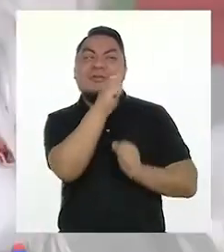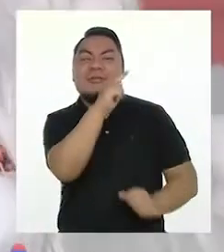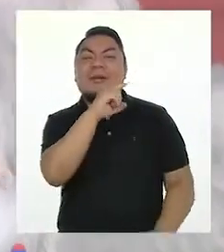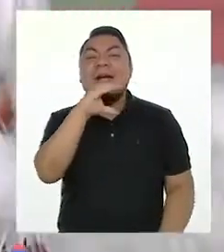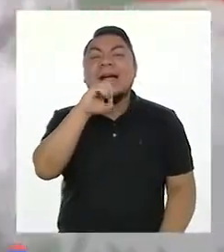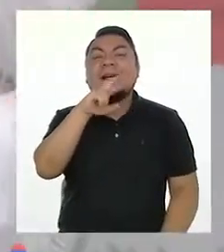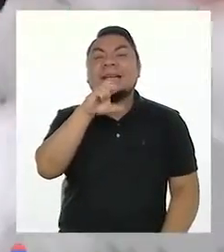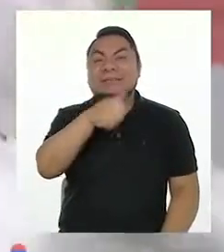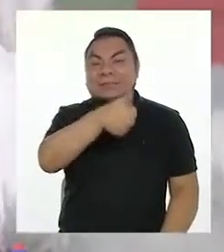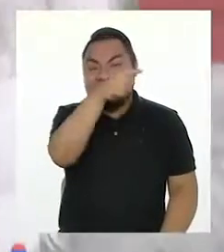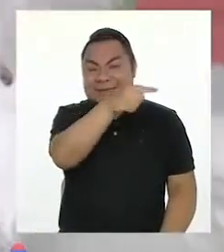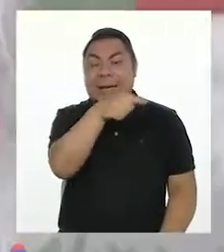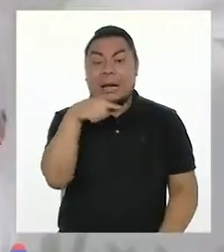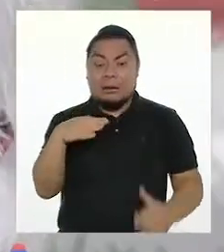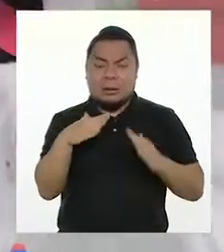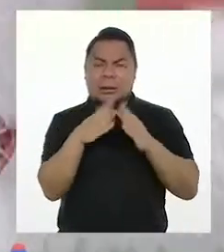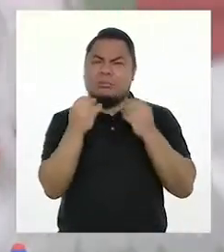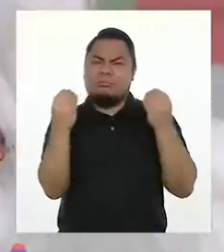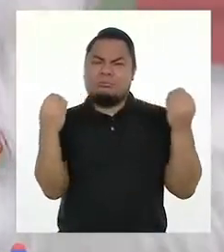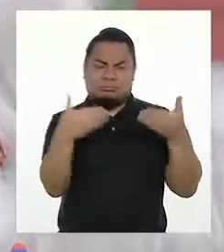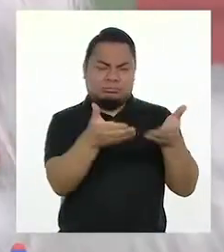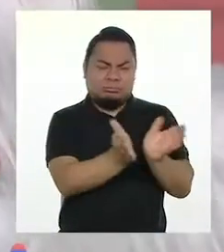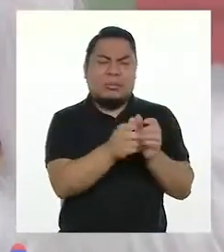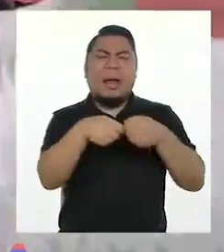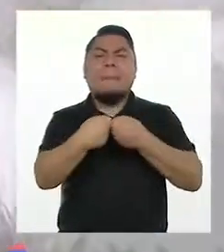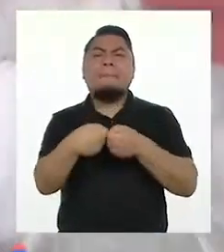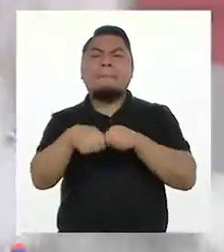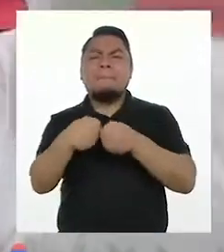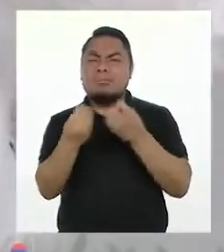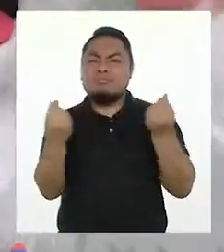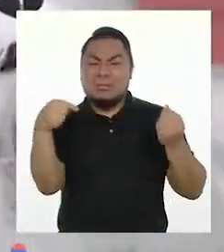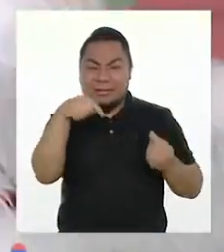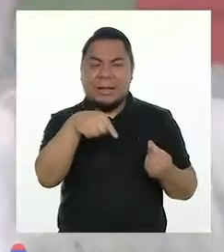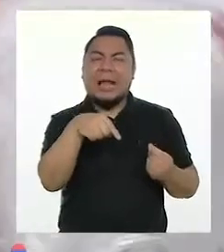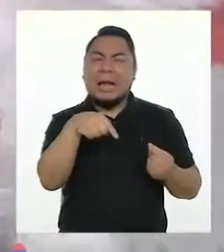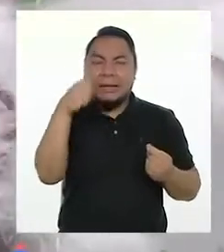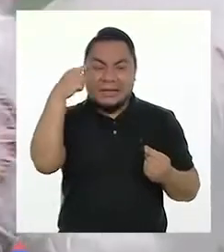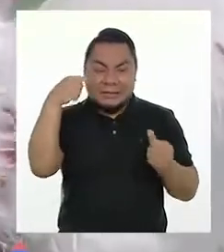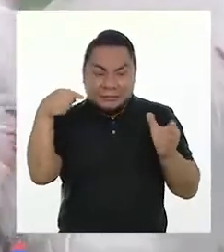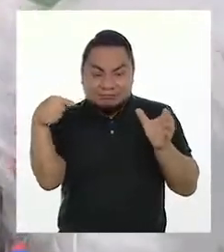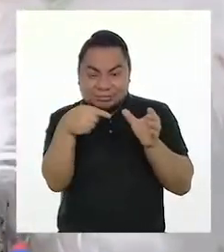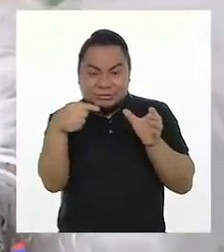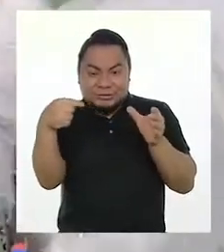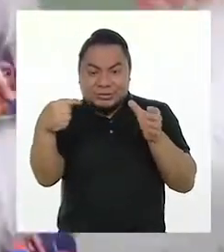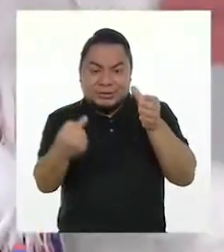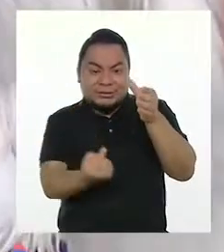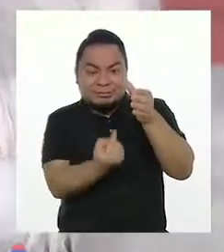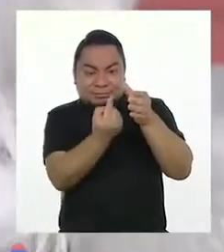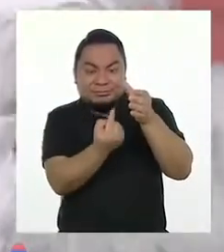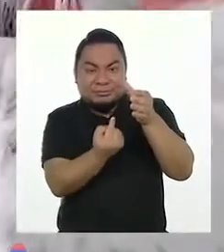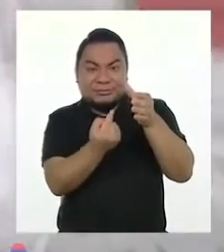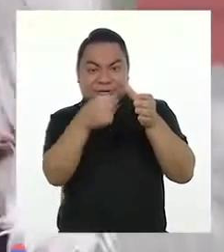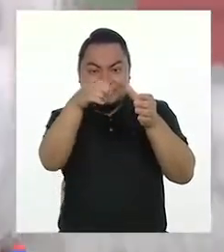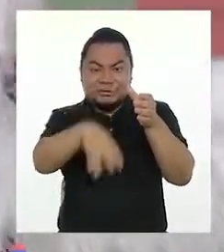con Carlitos. En la casa tenemos varias botellas de plástico. Hay que hacerle huequitos en la parte de abajo.